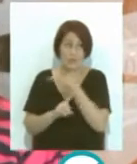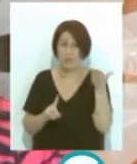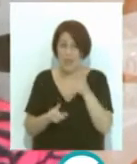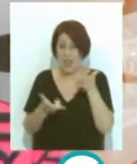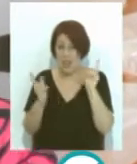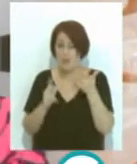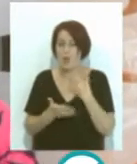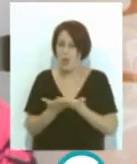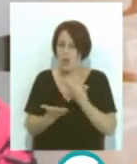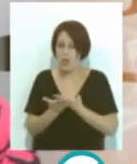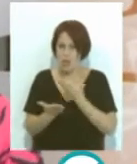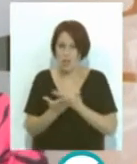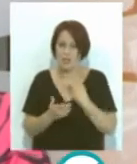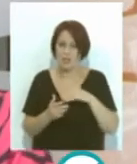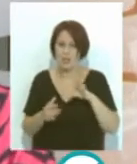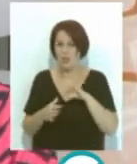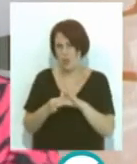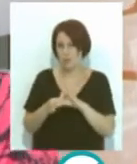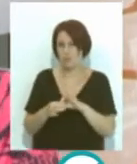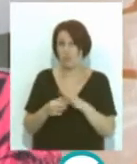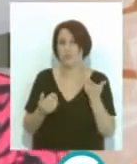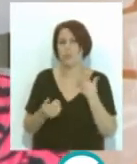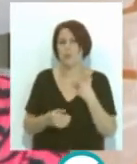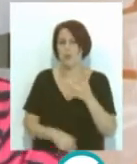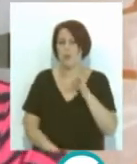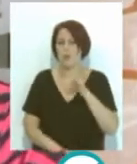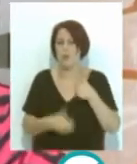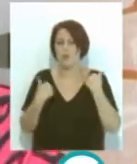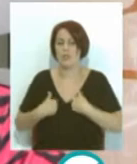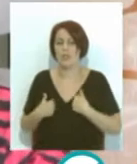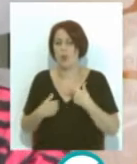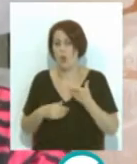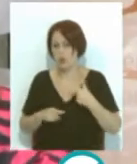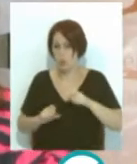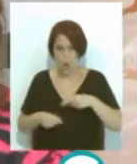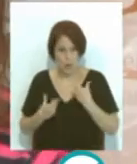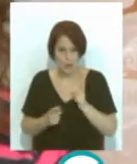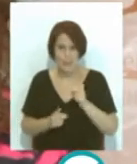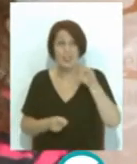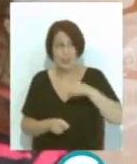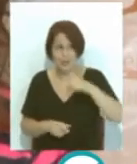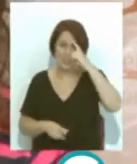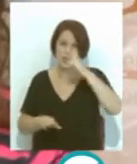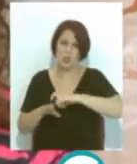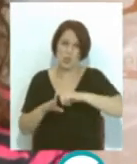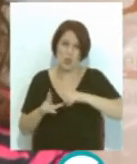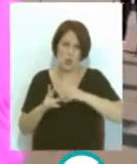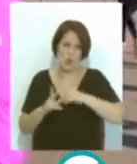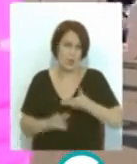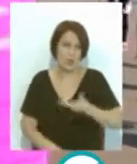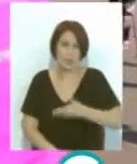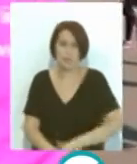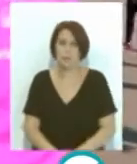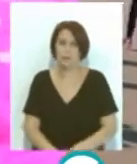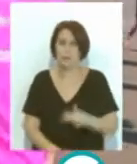se está demandando esa relación y no solo tiene beneficio físico, fisiológico, sino que también a nivel psicosocial es superimportante.